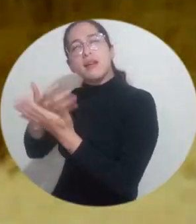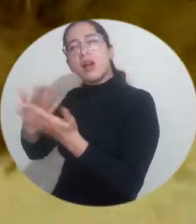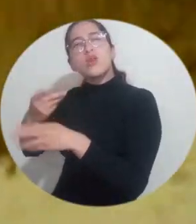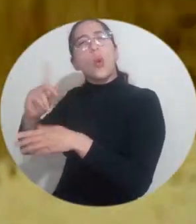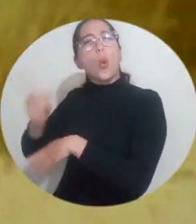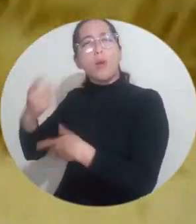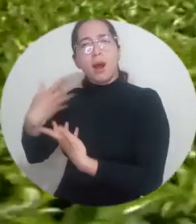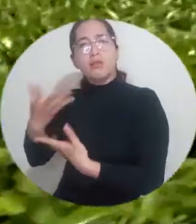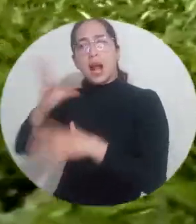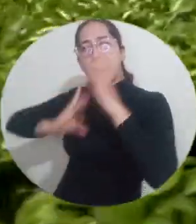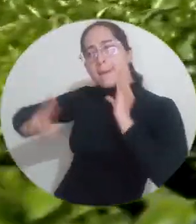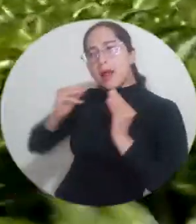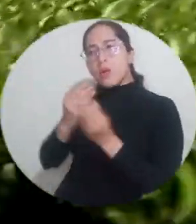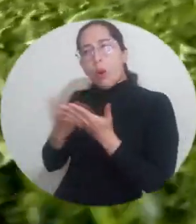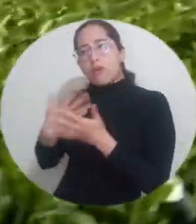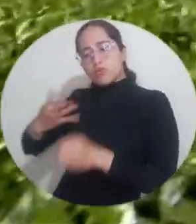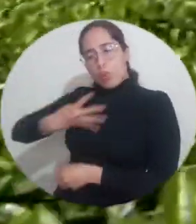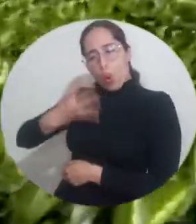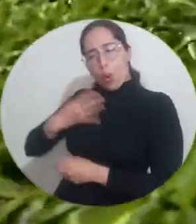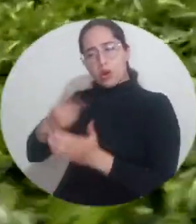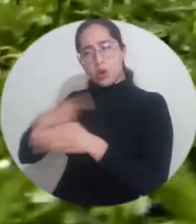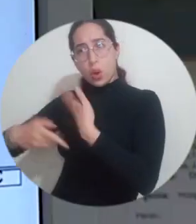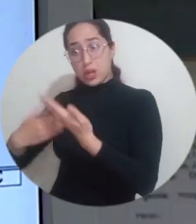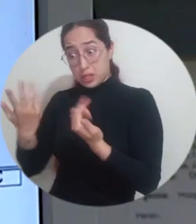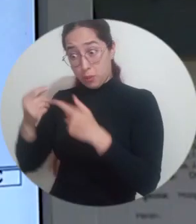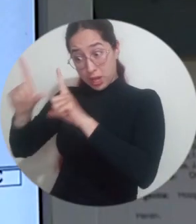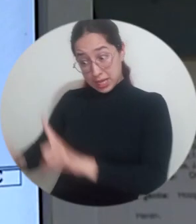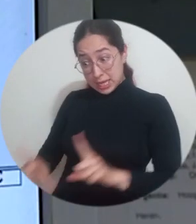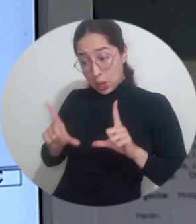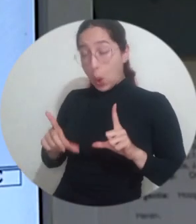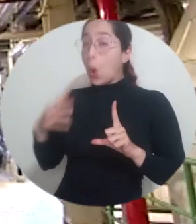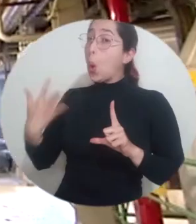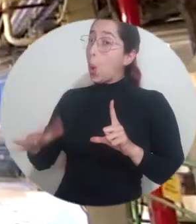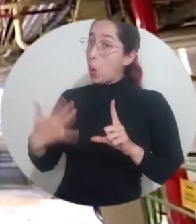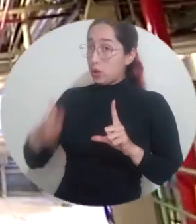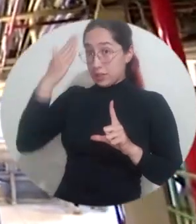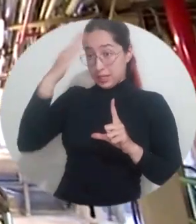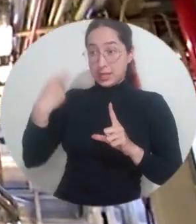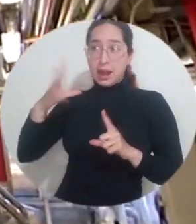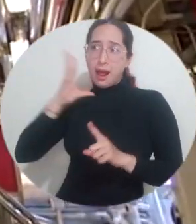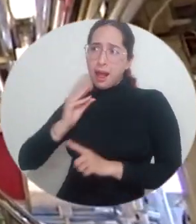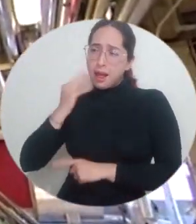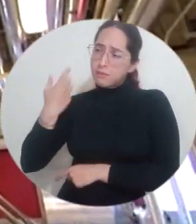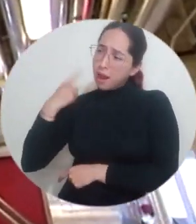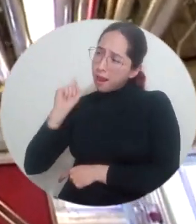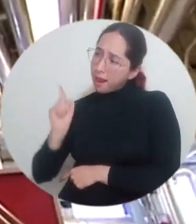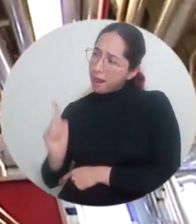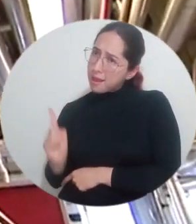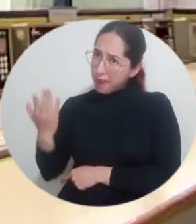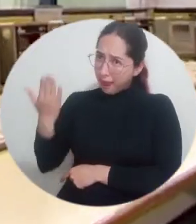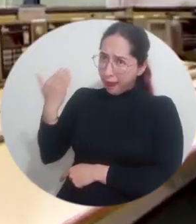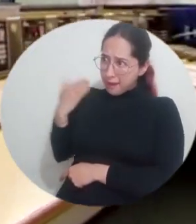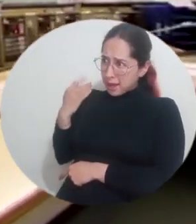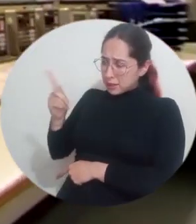saberes y experiencias me permite obtener la titulación a nivel posgradual, en donde todo el tiempo de experiencia y formación previa me permitió